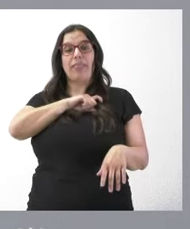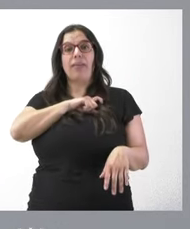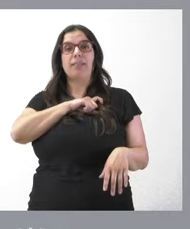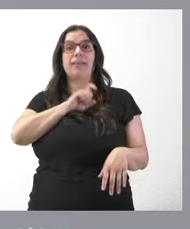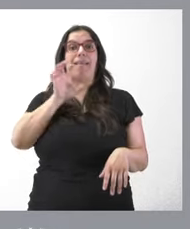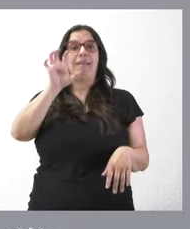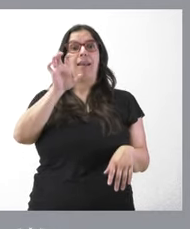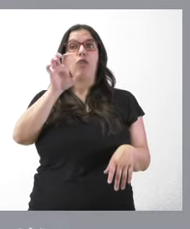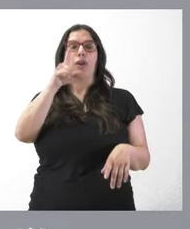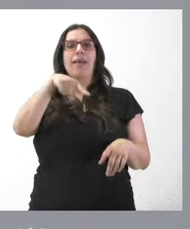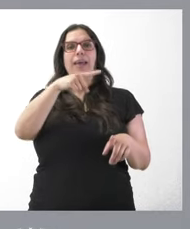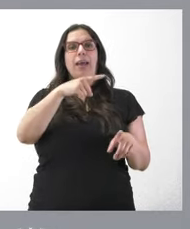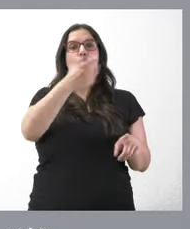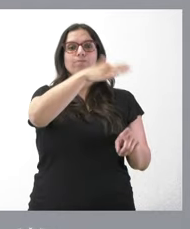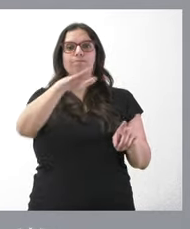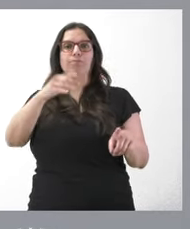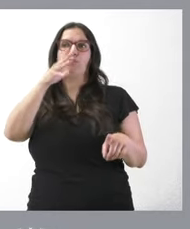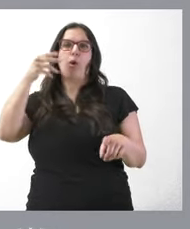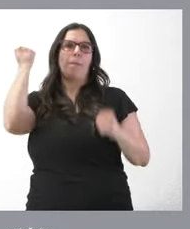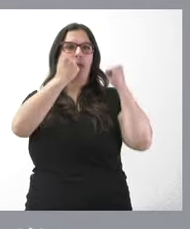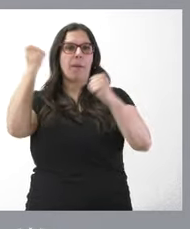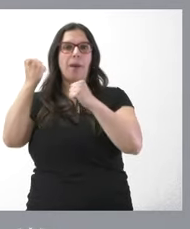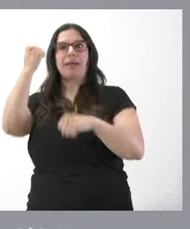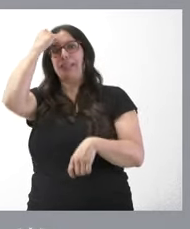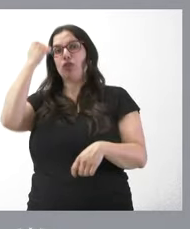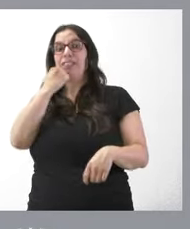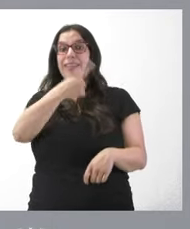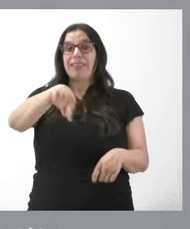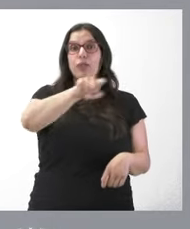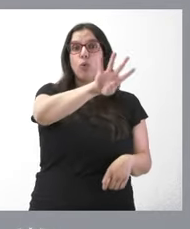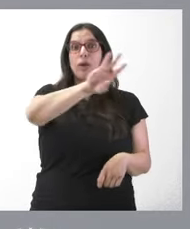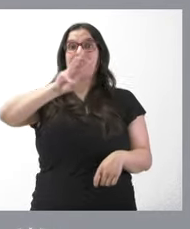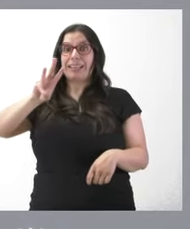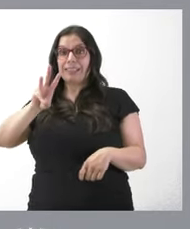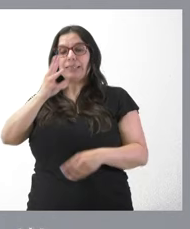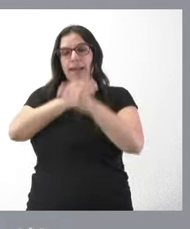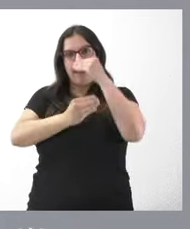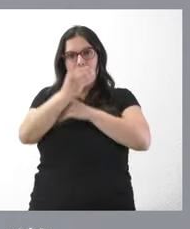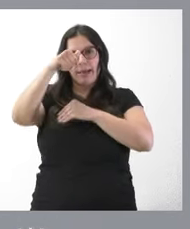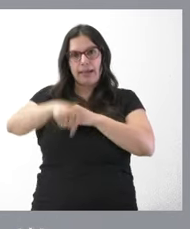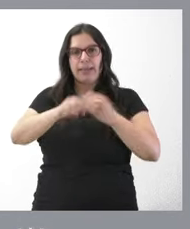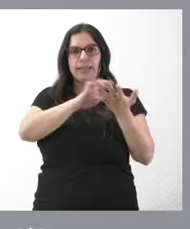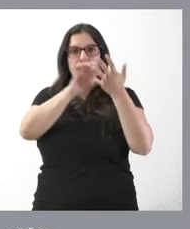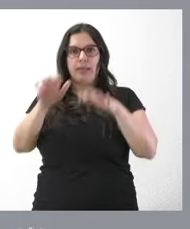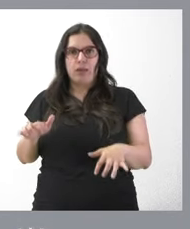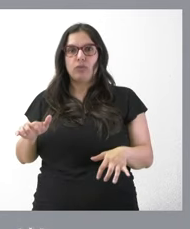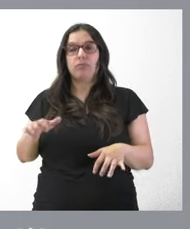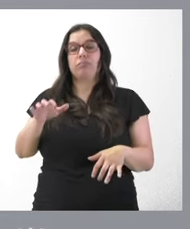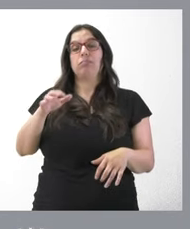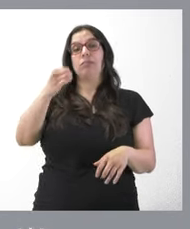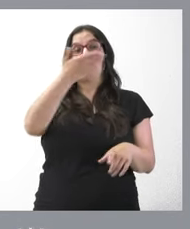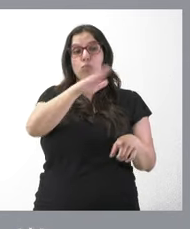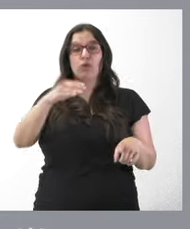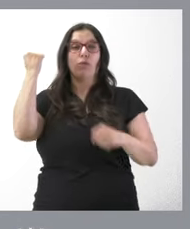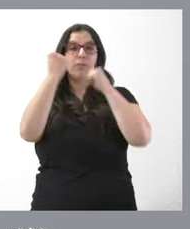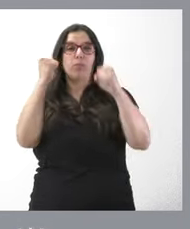por actos terroristas, 43 de ellos nacidos en Castilla y León, 43 policías nacionales asesinados por actos terroristas que nacieron en